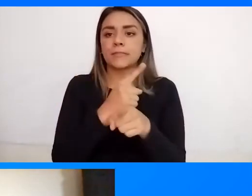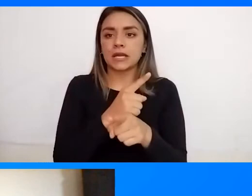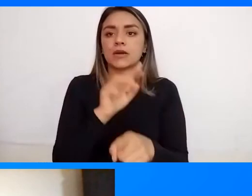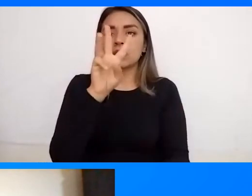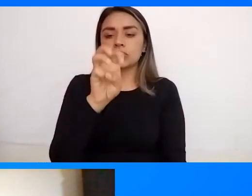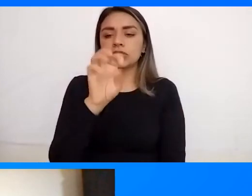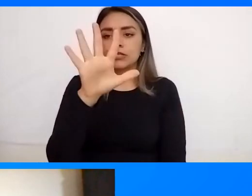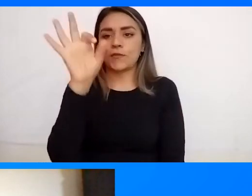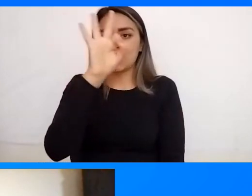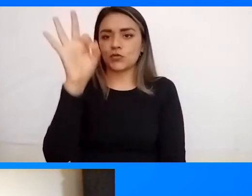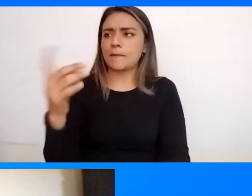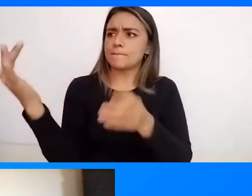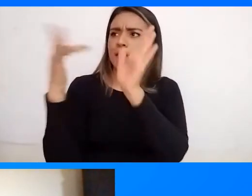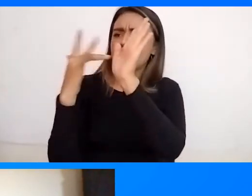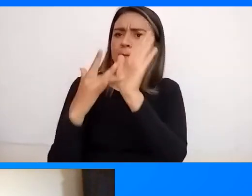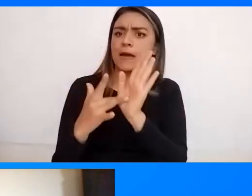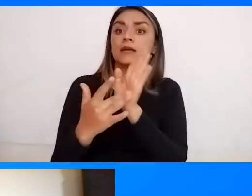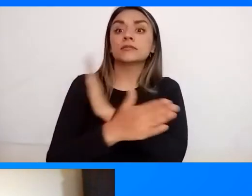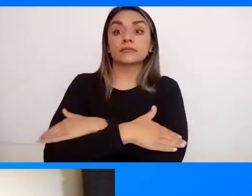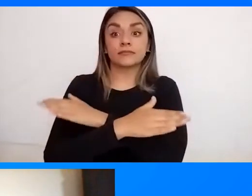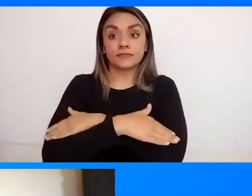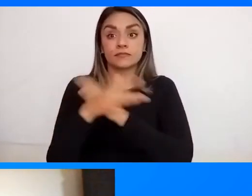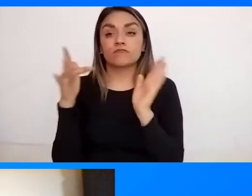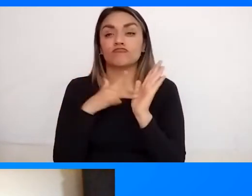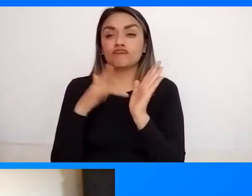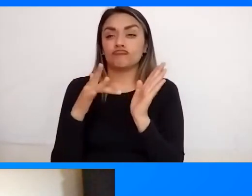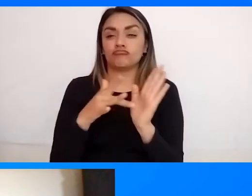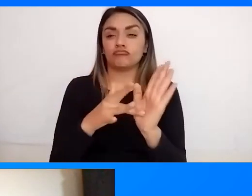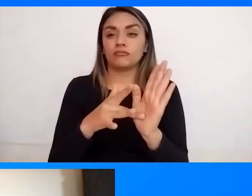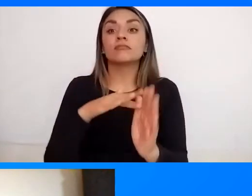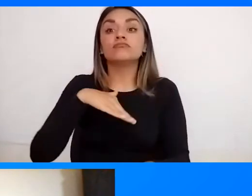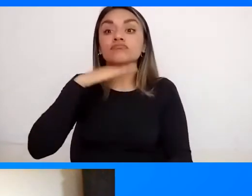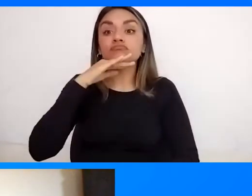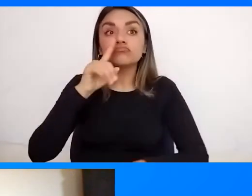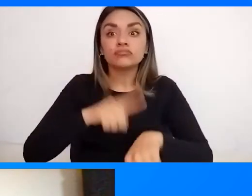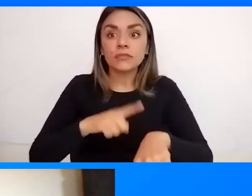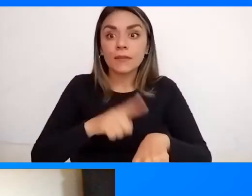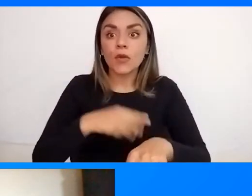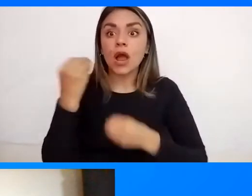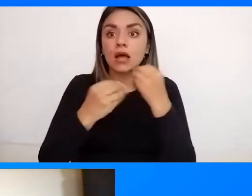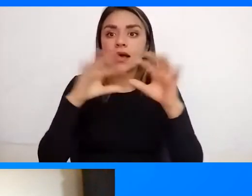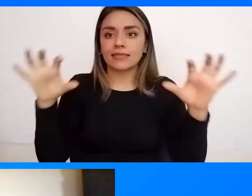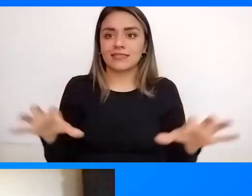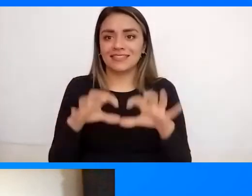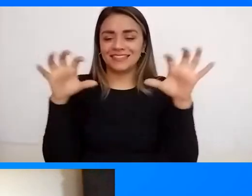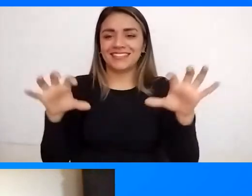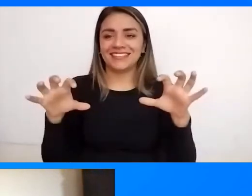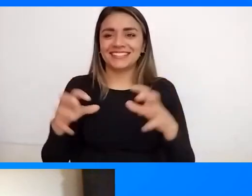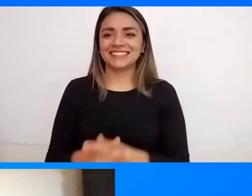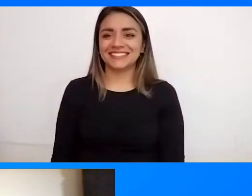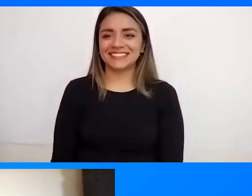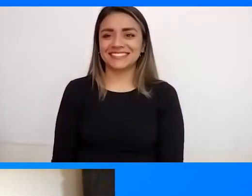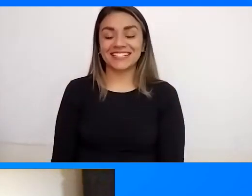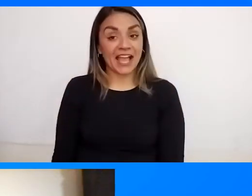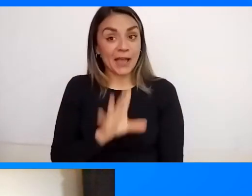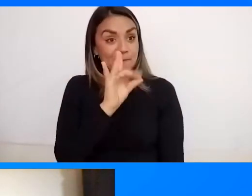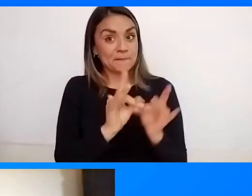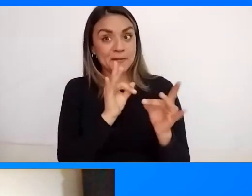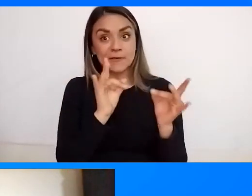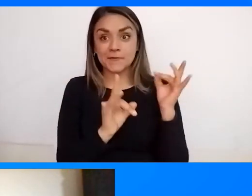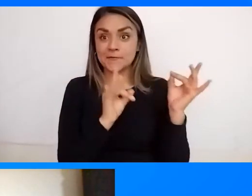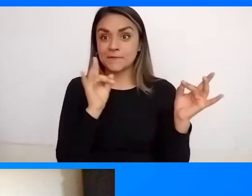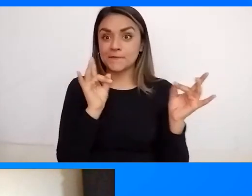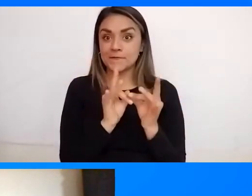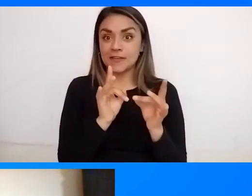% Entonces Súper juiciosos Estamos a tiempo Para realizar Todas nuestras Actividades Ah perfecto Aquí está diciendo